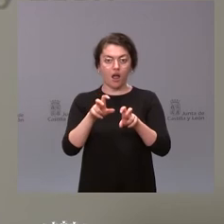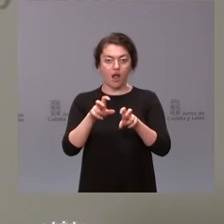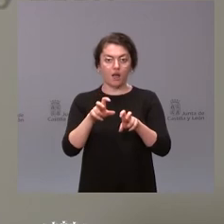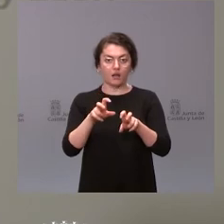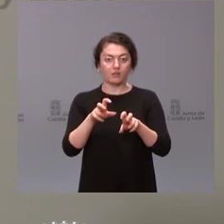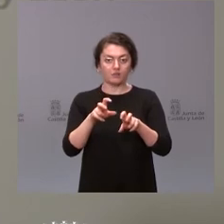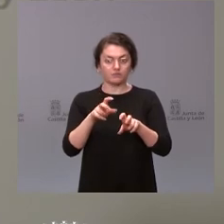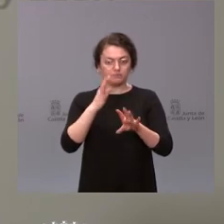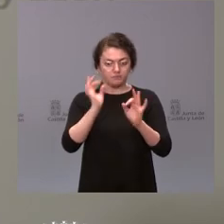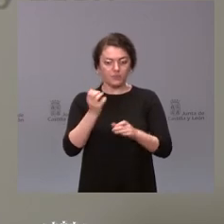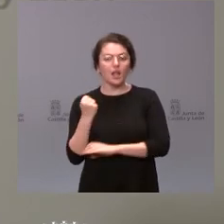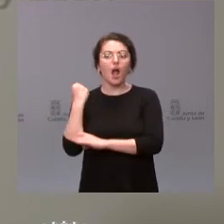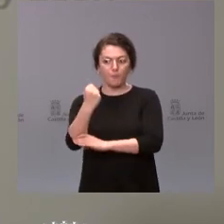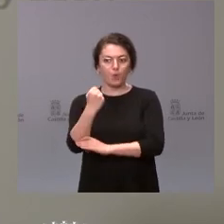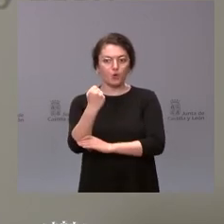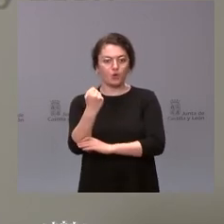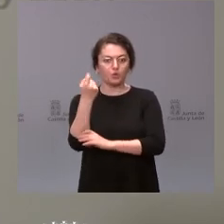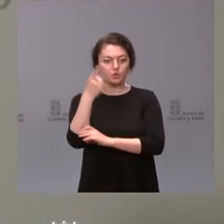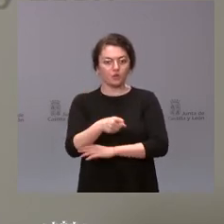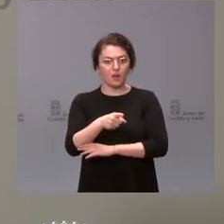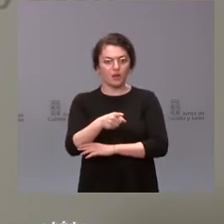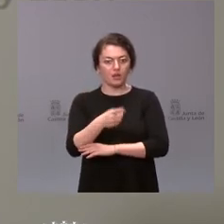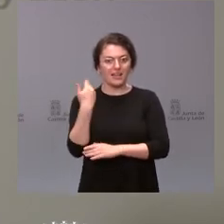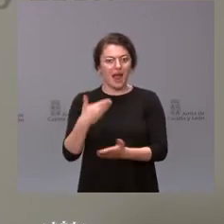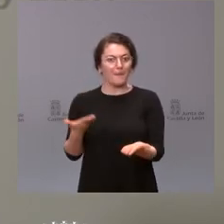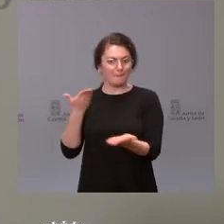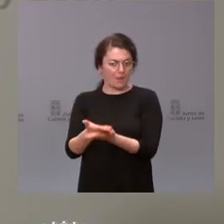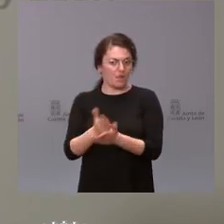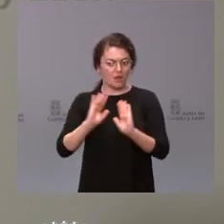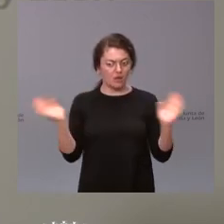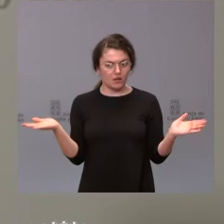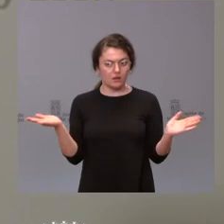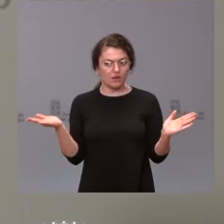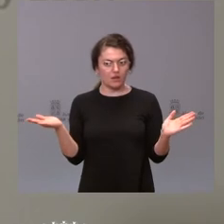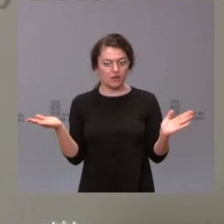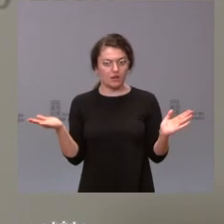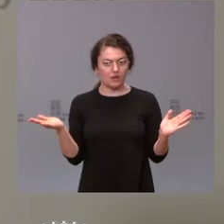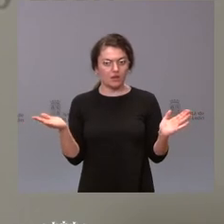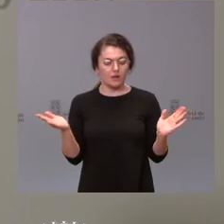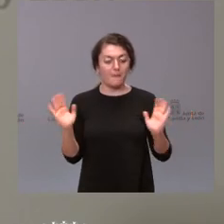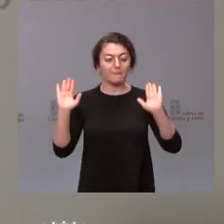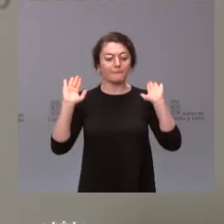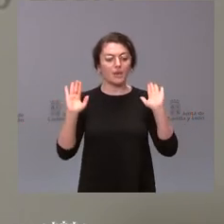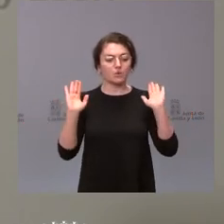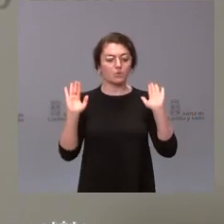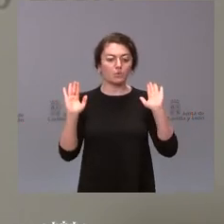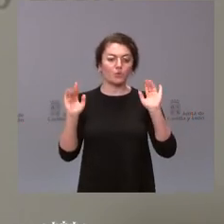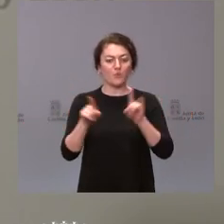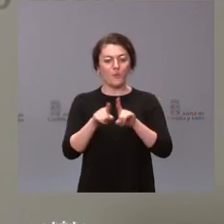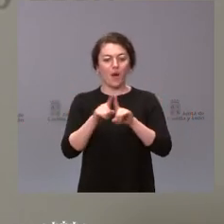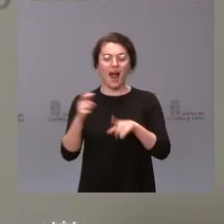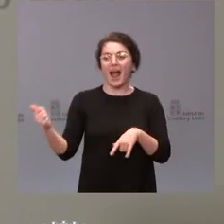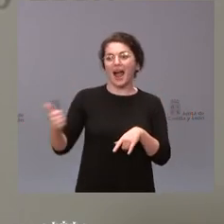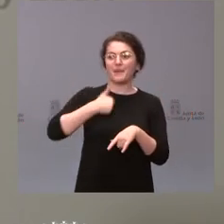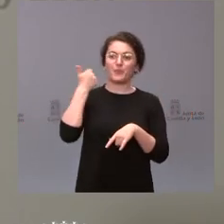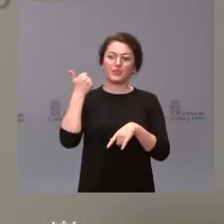apoyo sino que además lo hemos pedido en más de una ocasión pero no nos gustaría que aprovechando cuestiones que